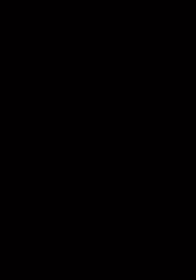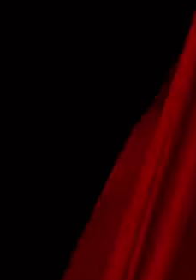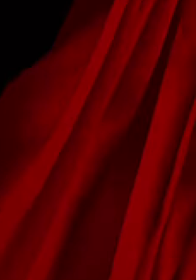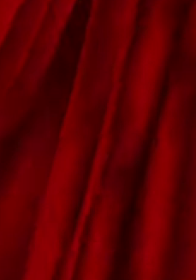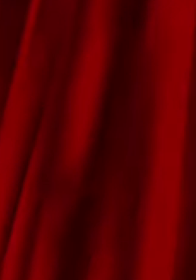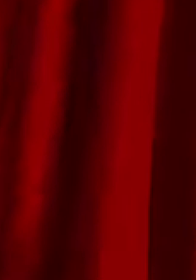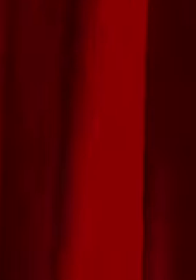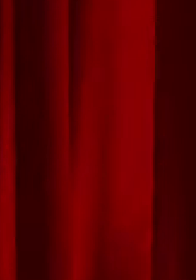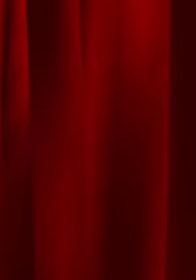tribunales. ¿Qué hubo detrás hubo detrás Gracias.